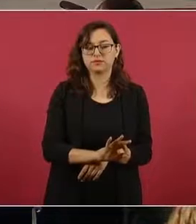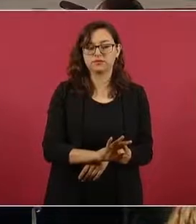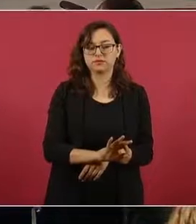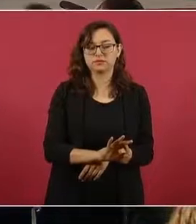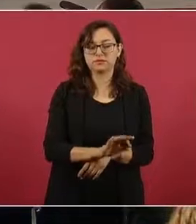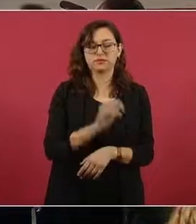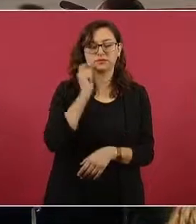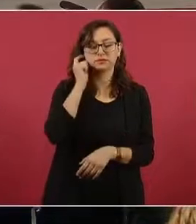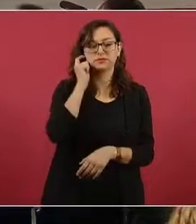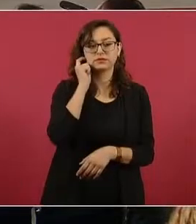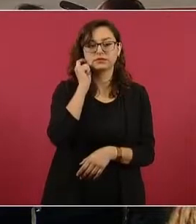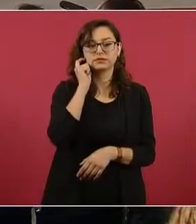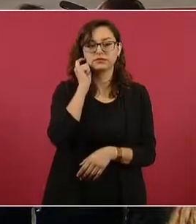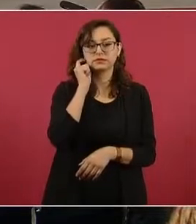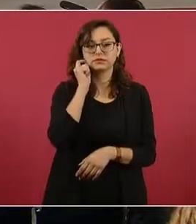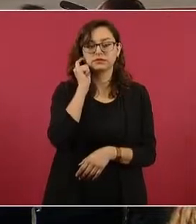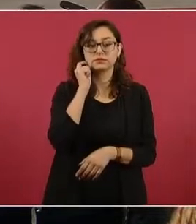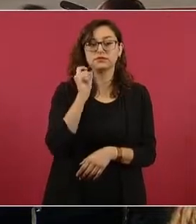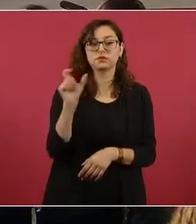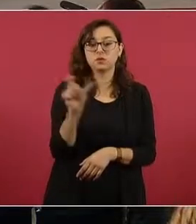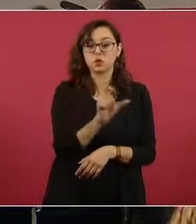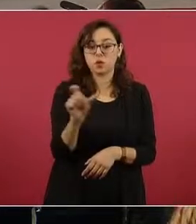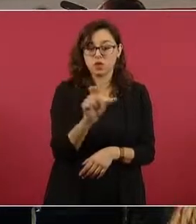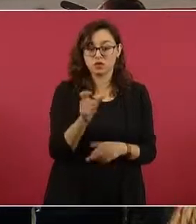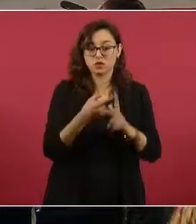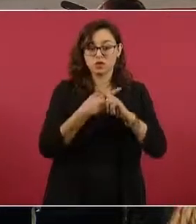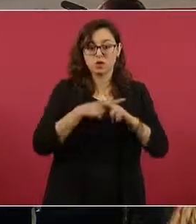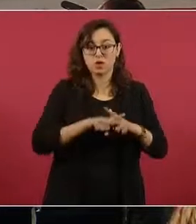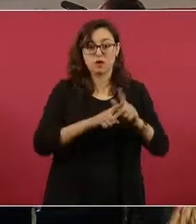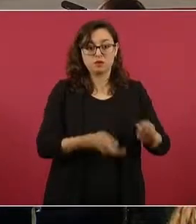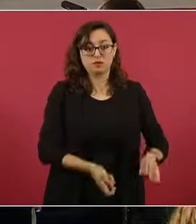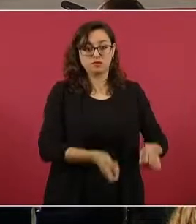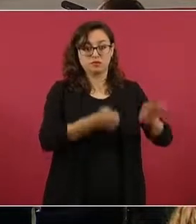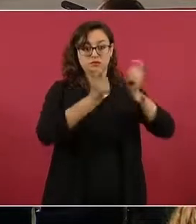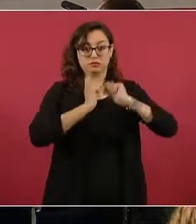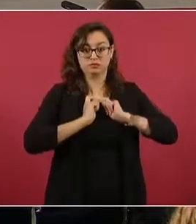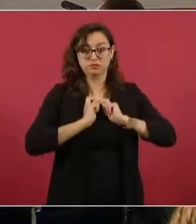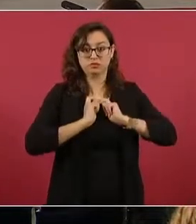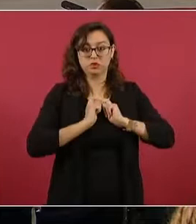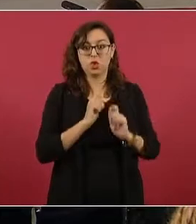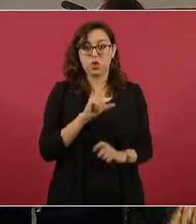Y entramos con 88.